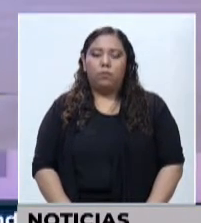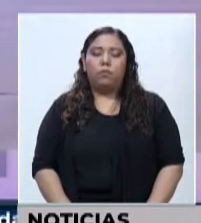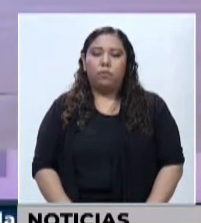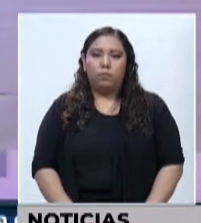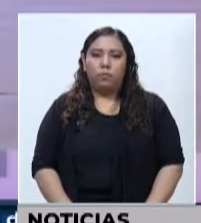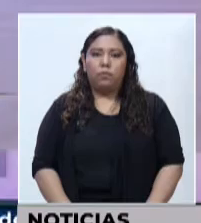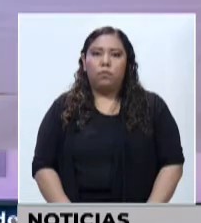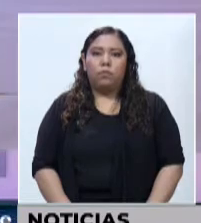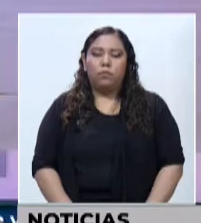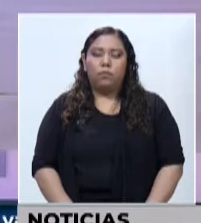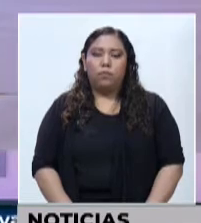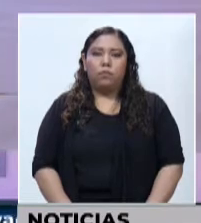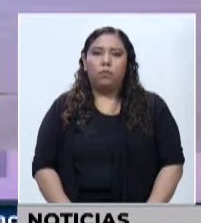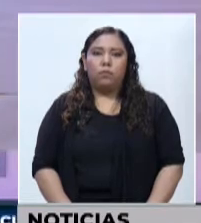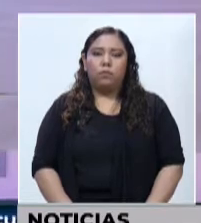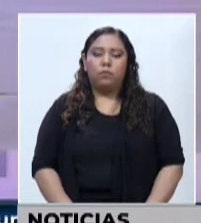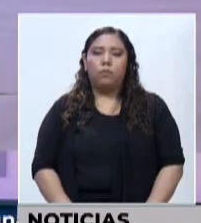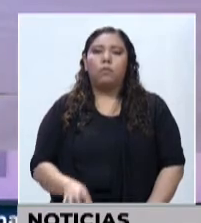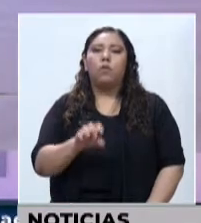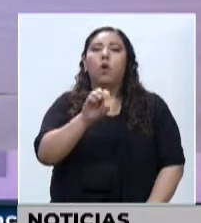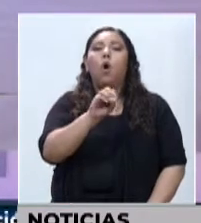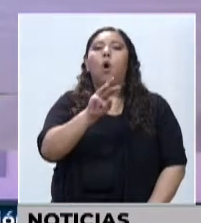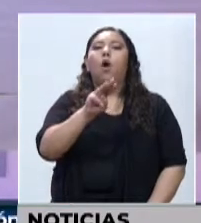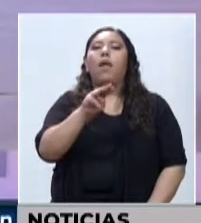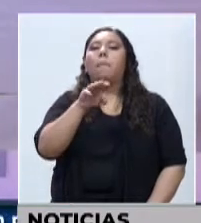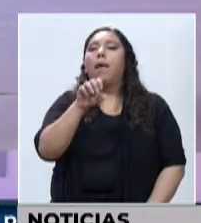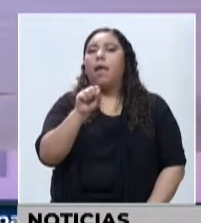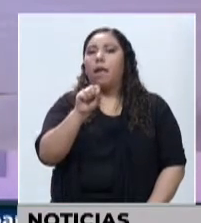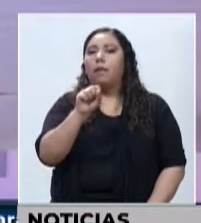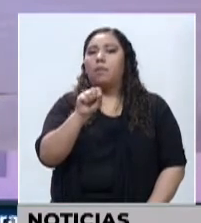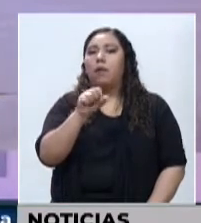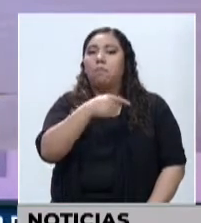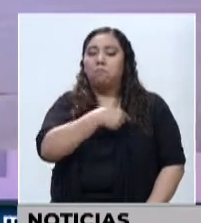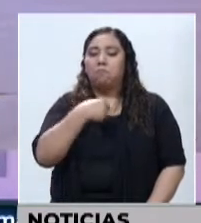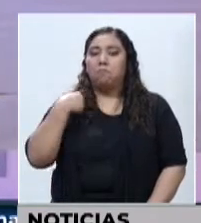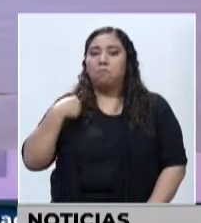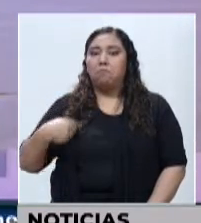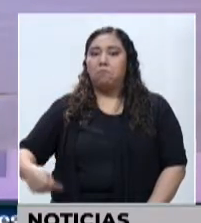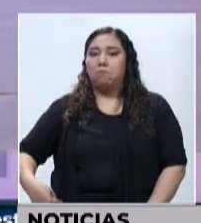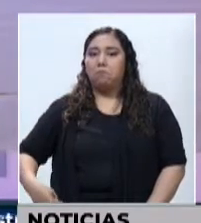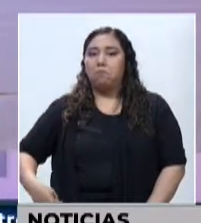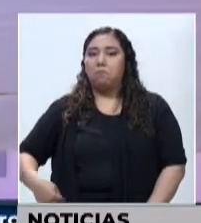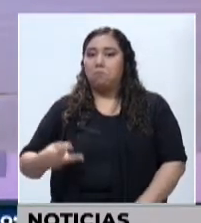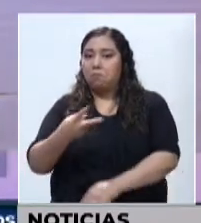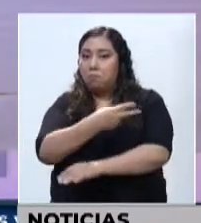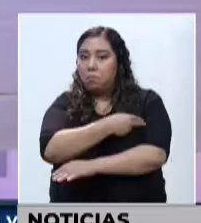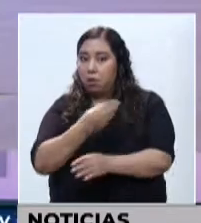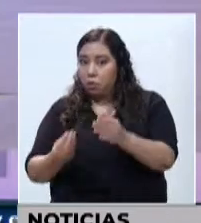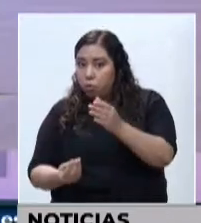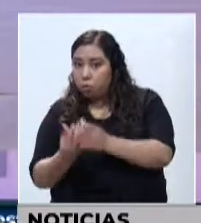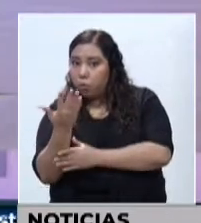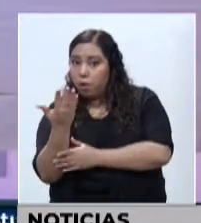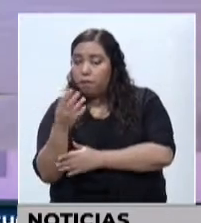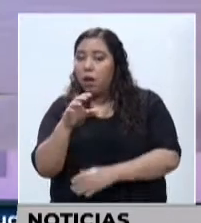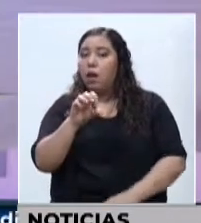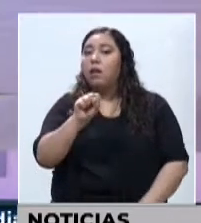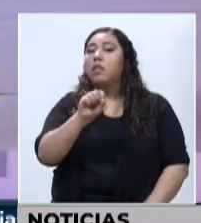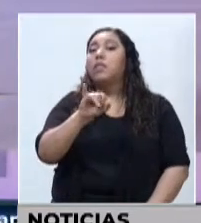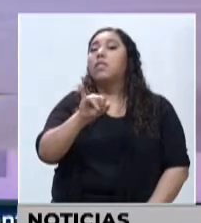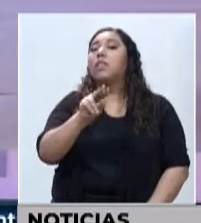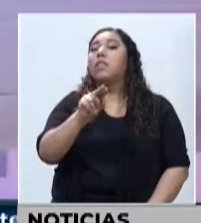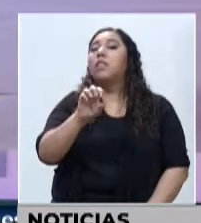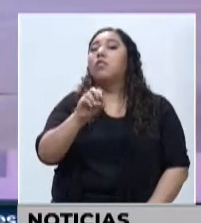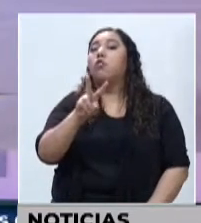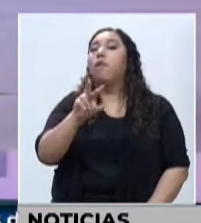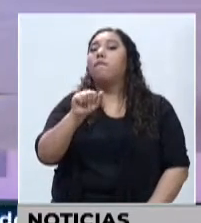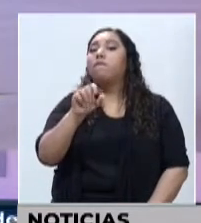Y la Organización Mundial de la Salud ha aprobado el uso de la vacuna china de Sinovac. La vacuna